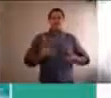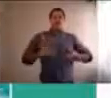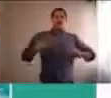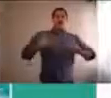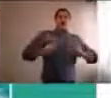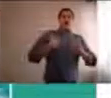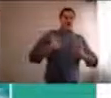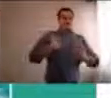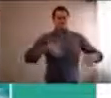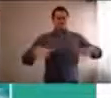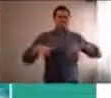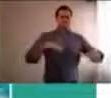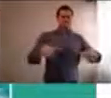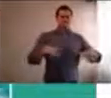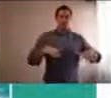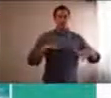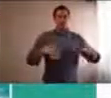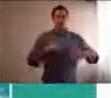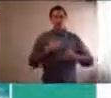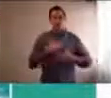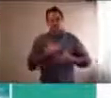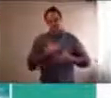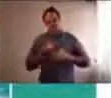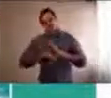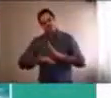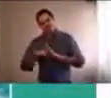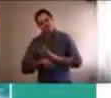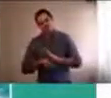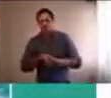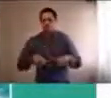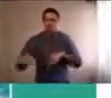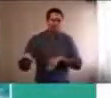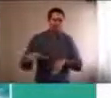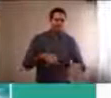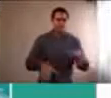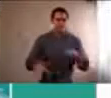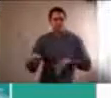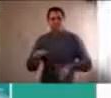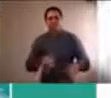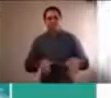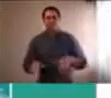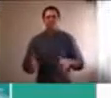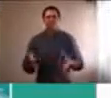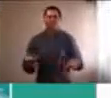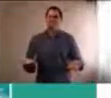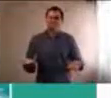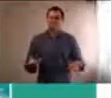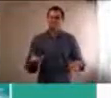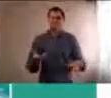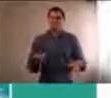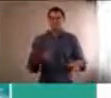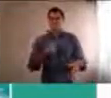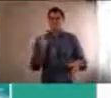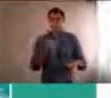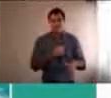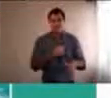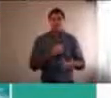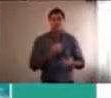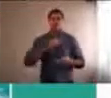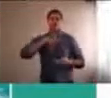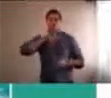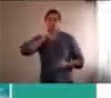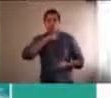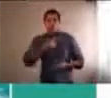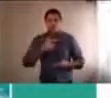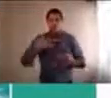también entender que es normal que así como nos pasa a nosotros, los adultos, que estamos como muy movilizados por todo esto,